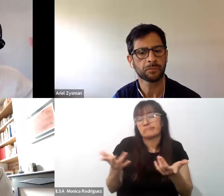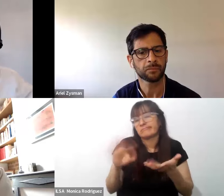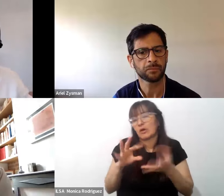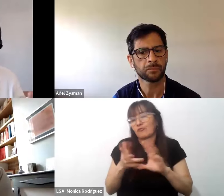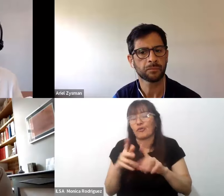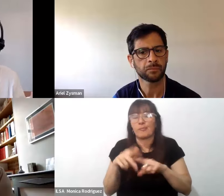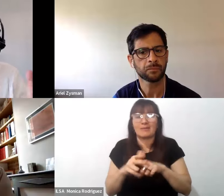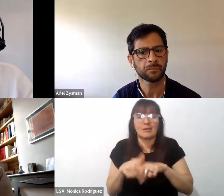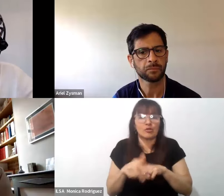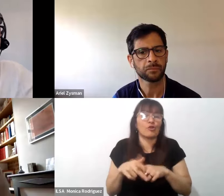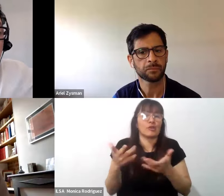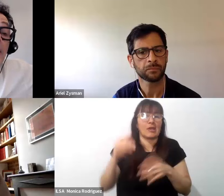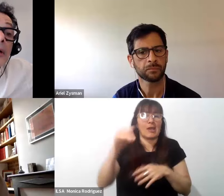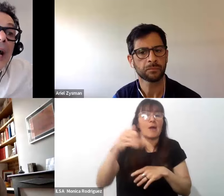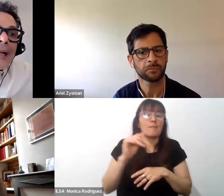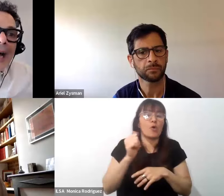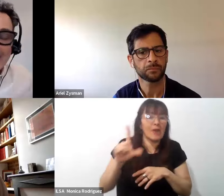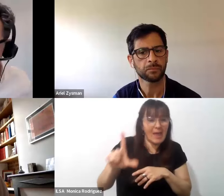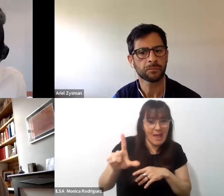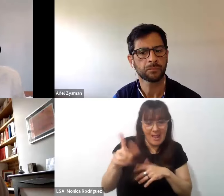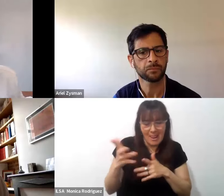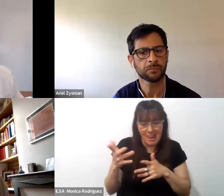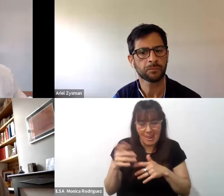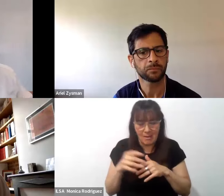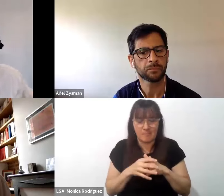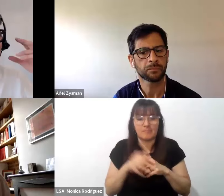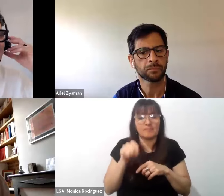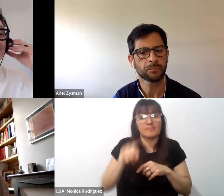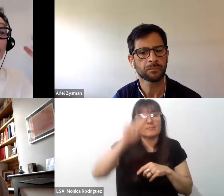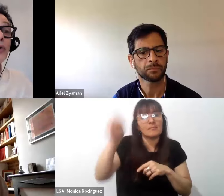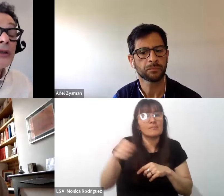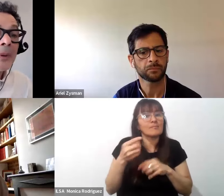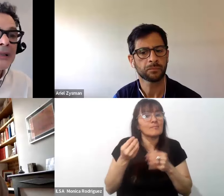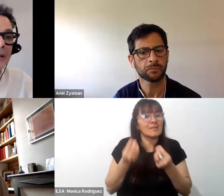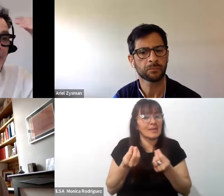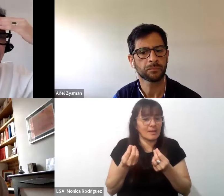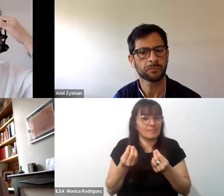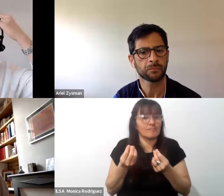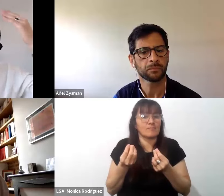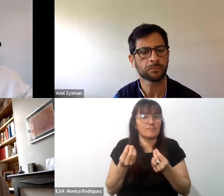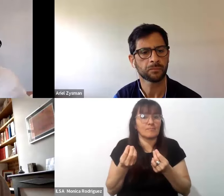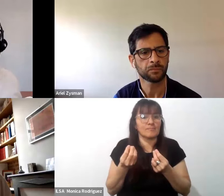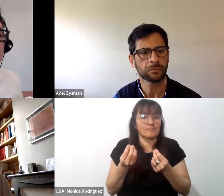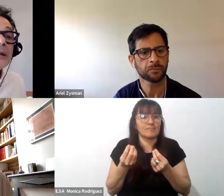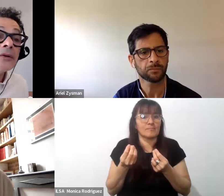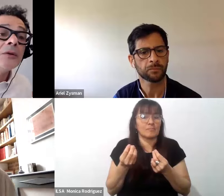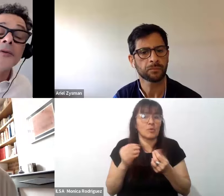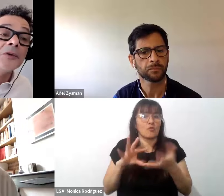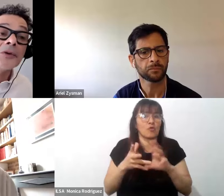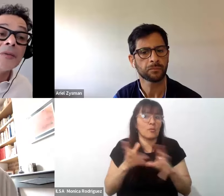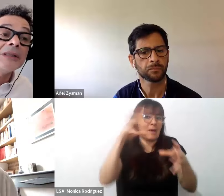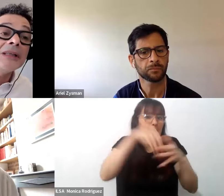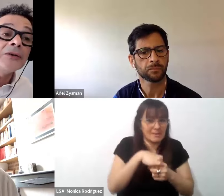sí que generan la ilusión de participación pero que termina